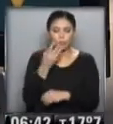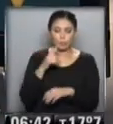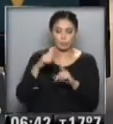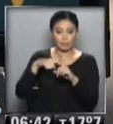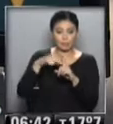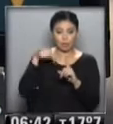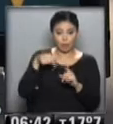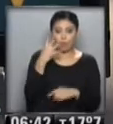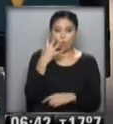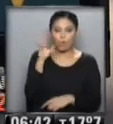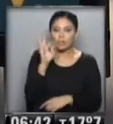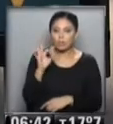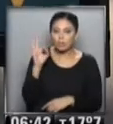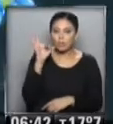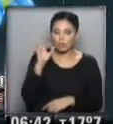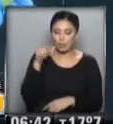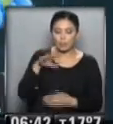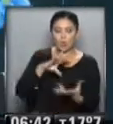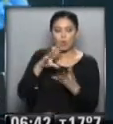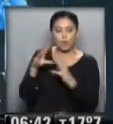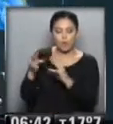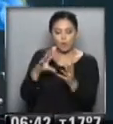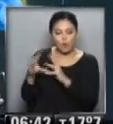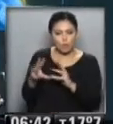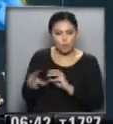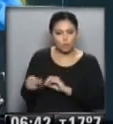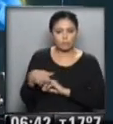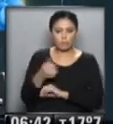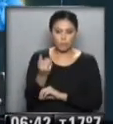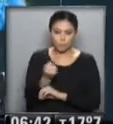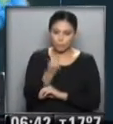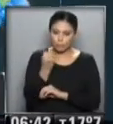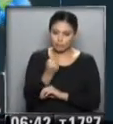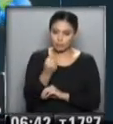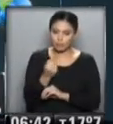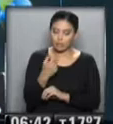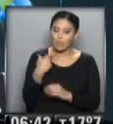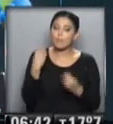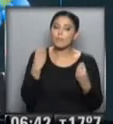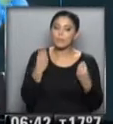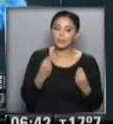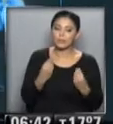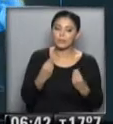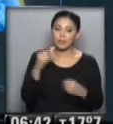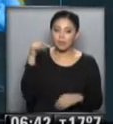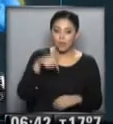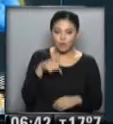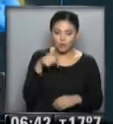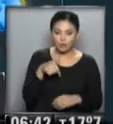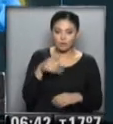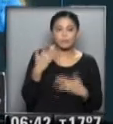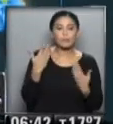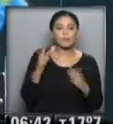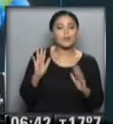actual... ...pero esa nubosidad es importante, eh... ...muy importante, tanto, tanto... ...que para hoy tienen la